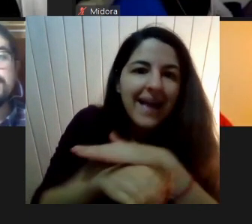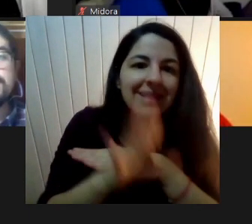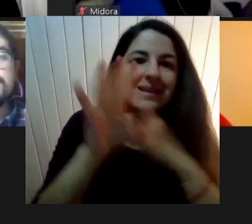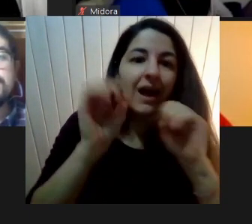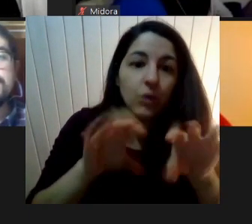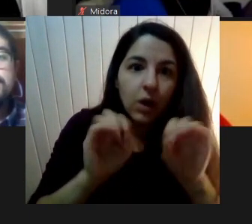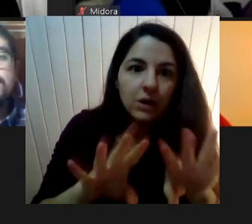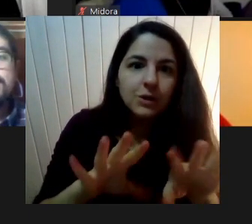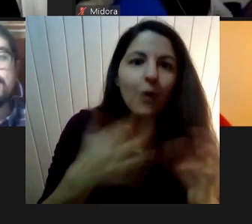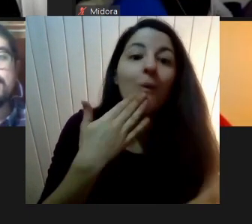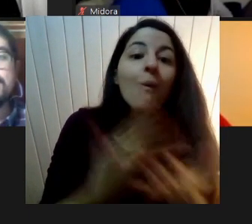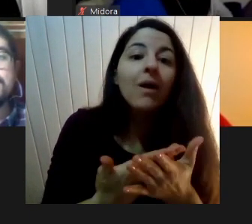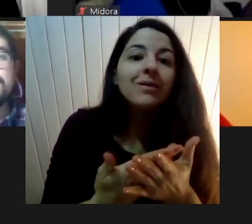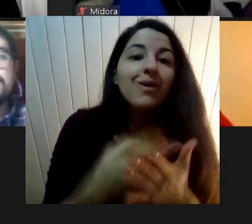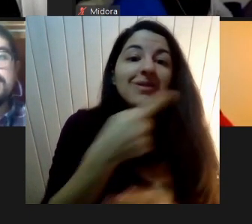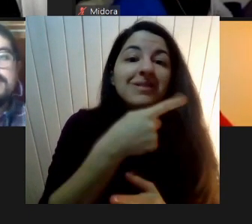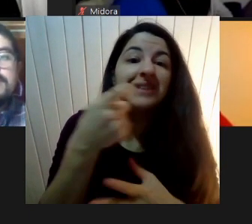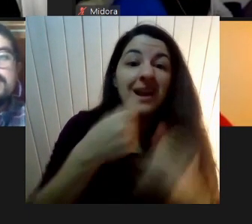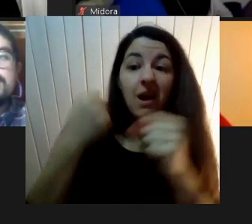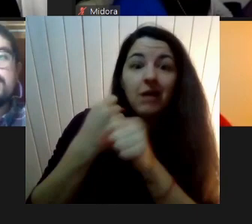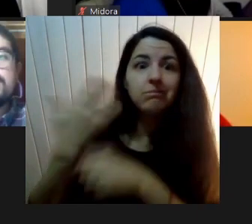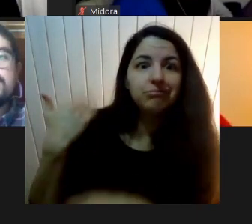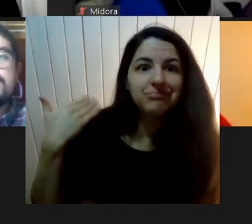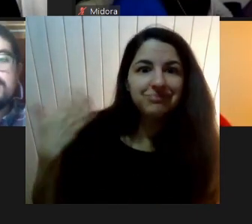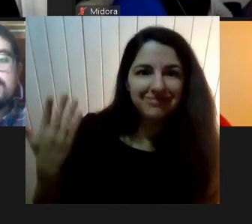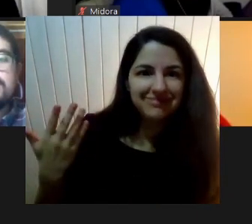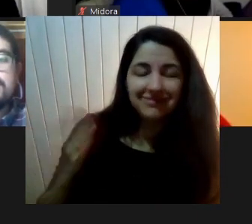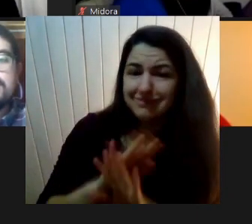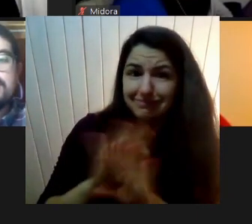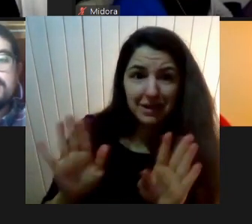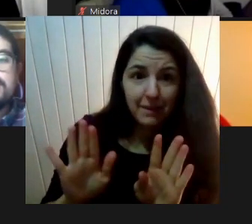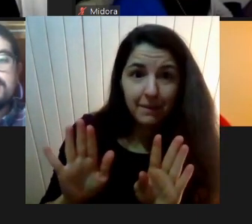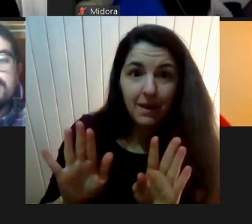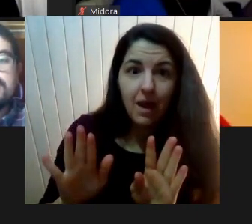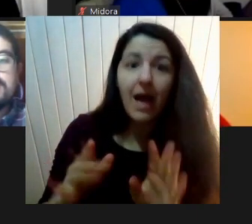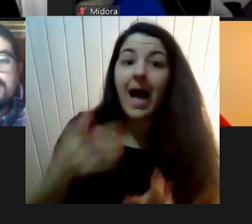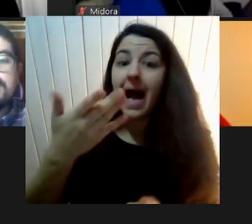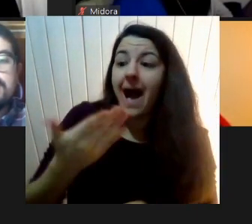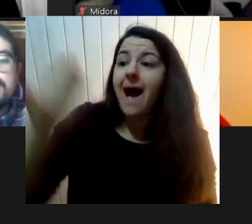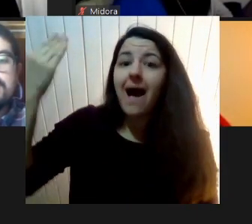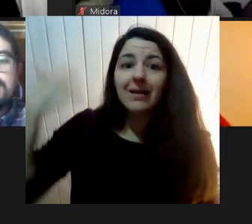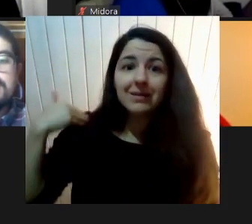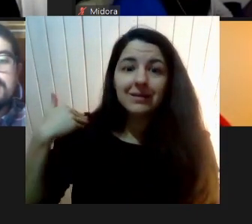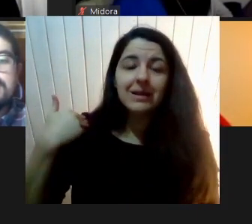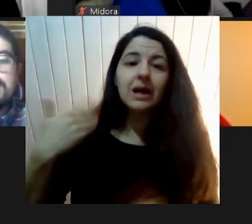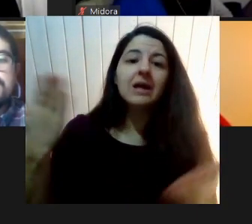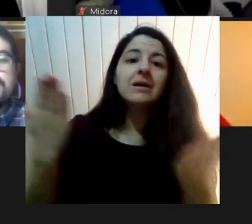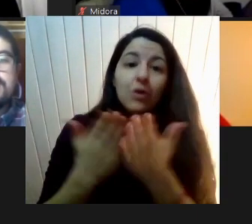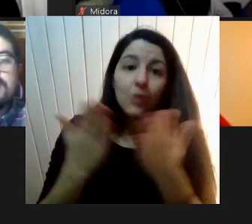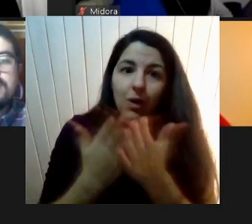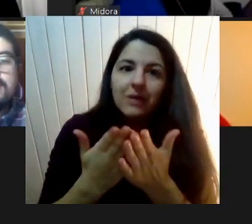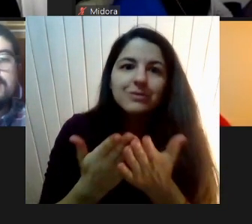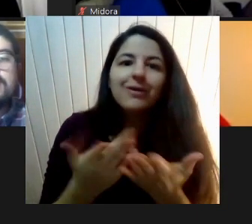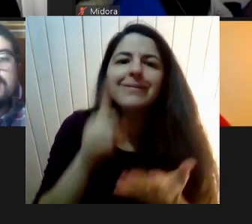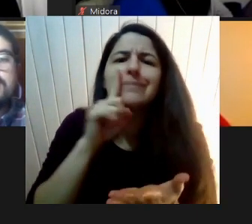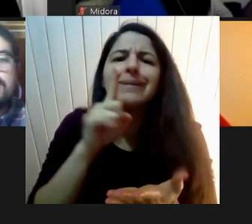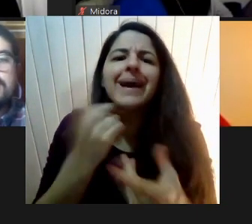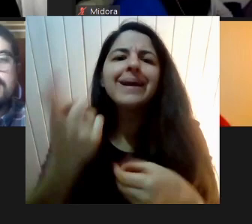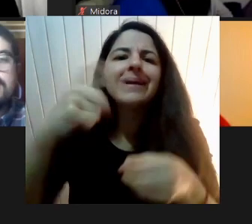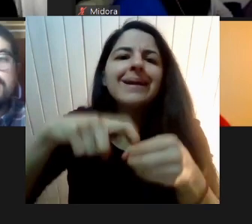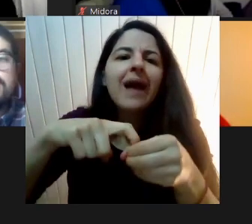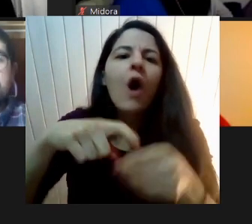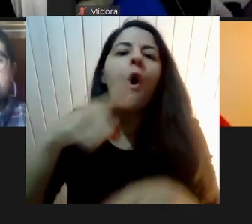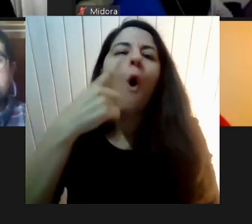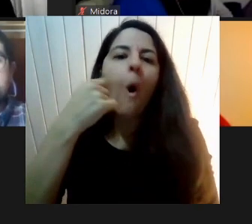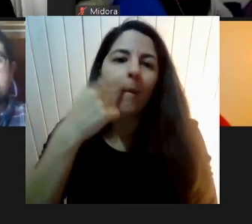pensada Y fue pensada en Chile Para educar A los hombres Que iban a construir La república Y esos hombres No eran cualquier hombre ¿Cierto? Eran hombres de